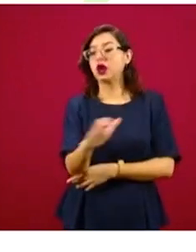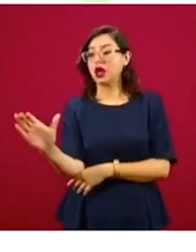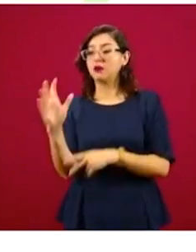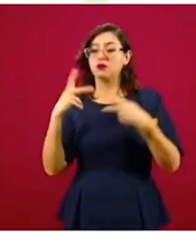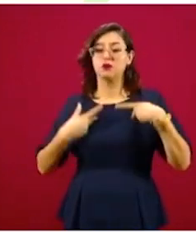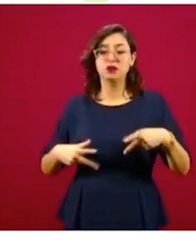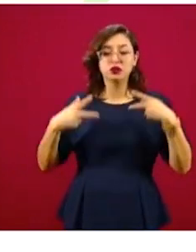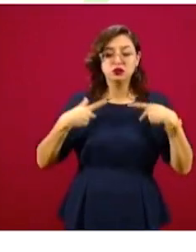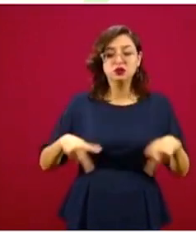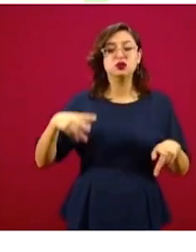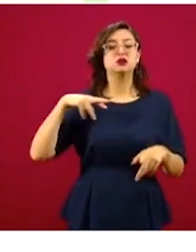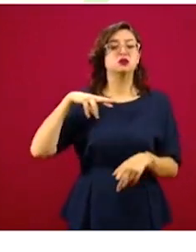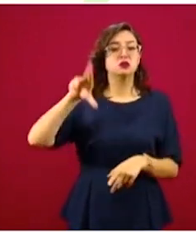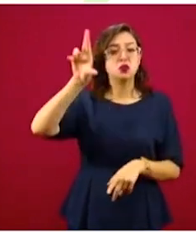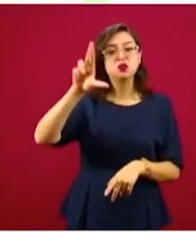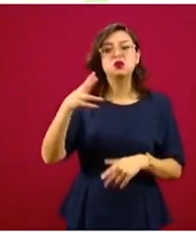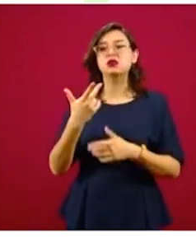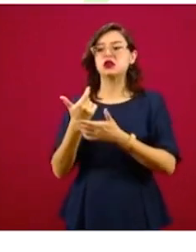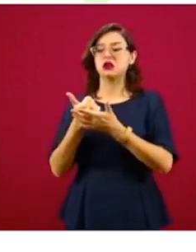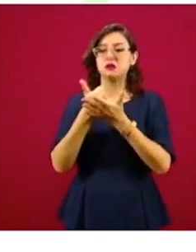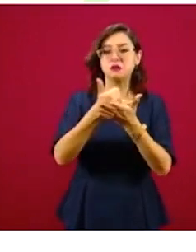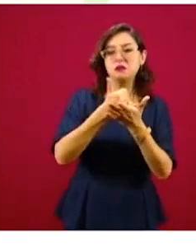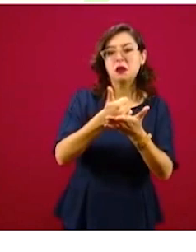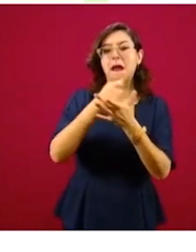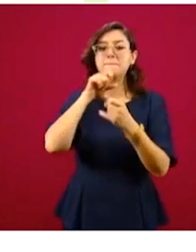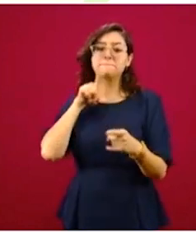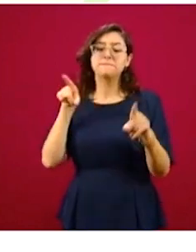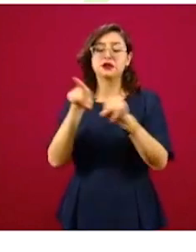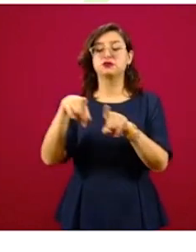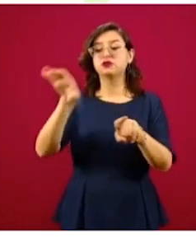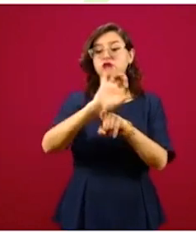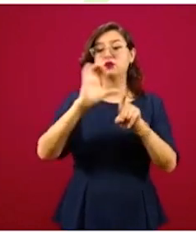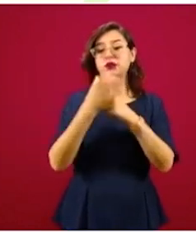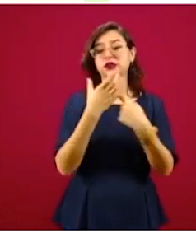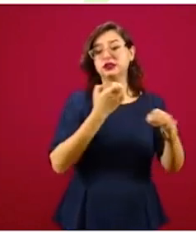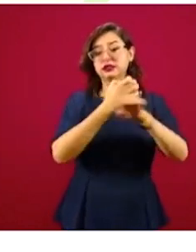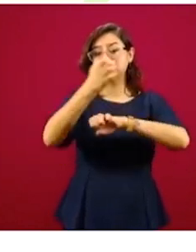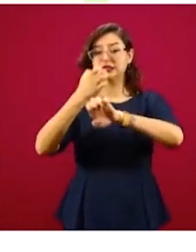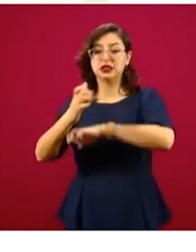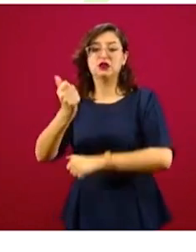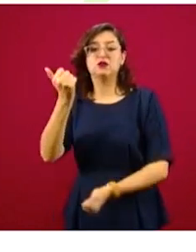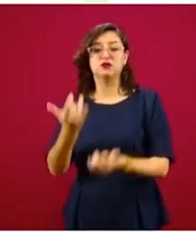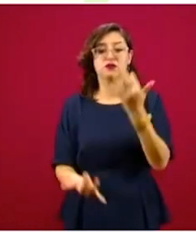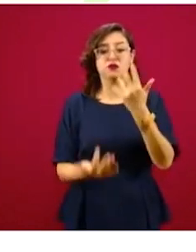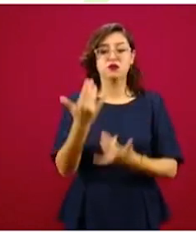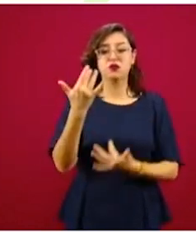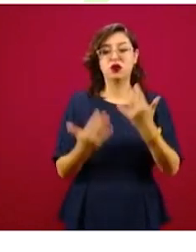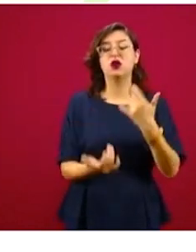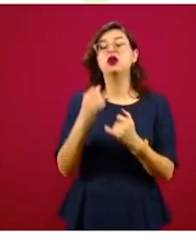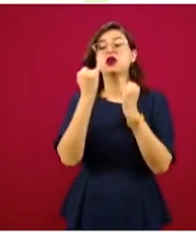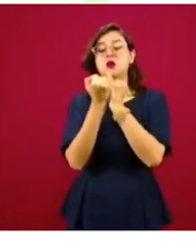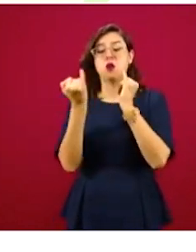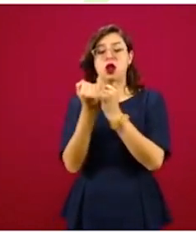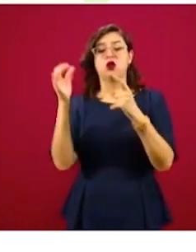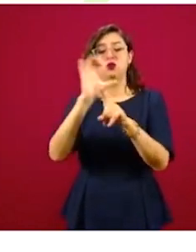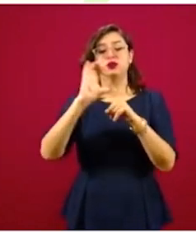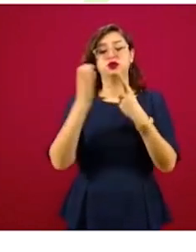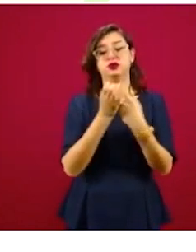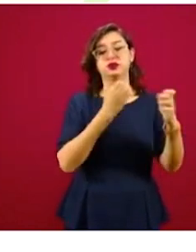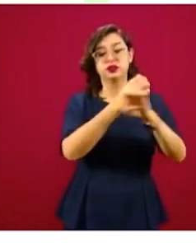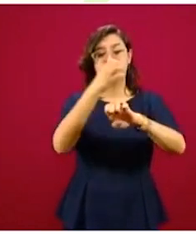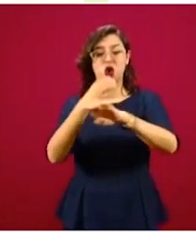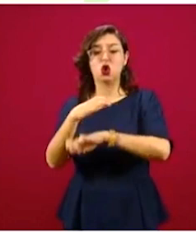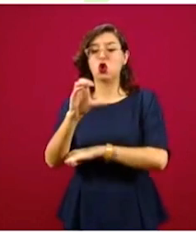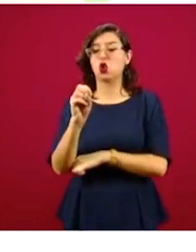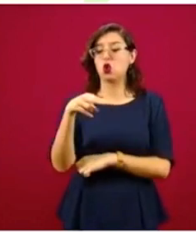voluntarios, los comités estatales del fuego, las delegaciones estatales de la CONAFOR, además de las coordinaciones